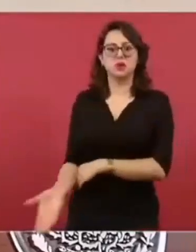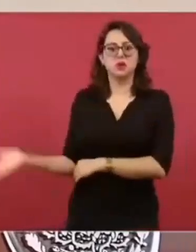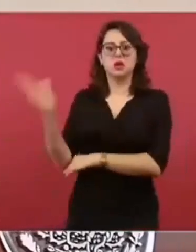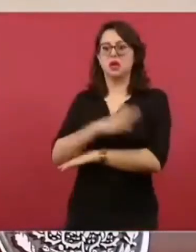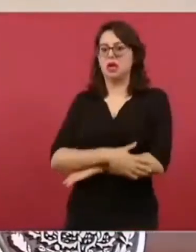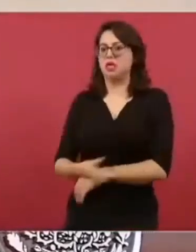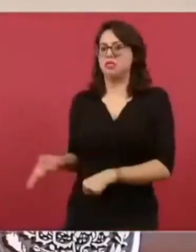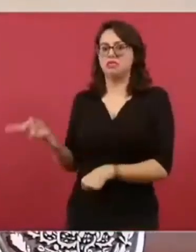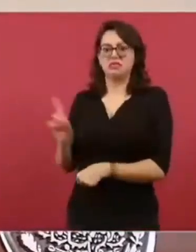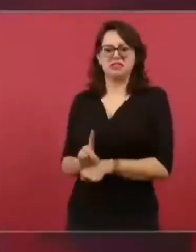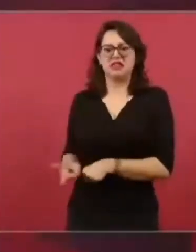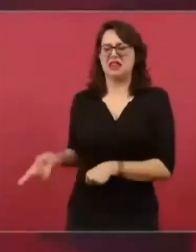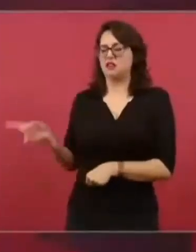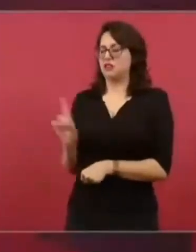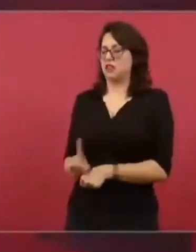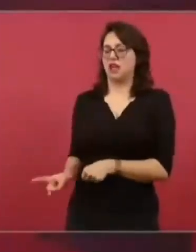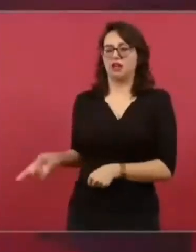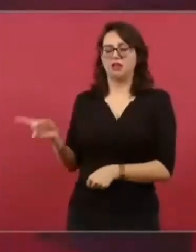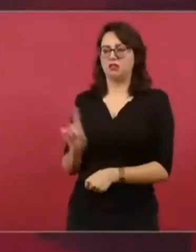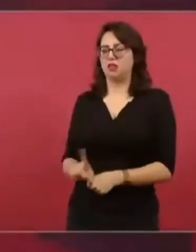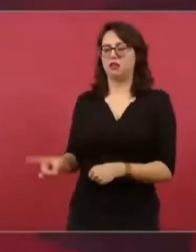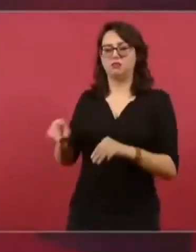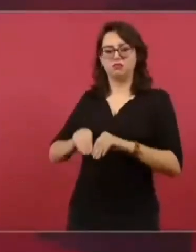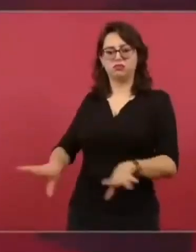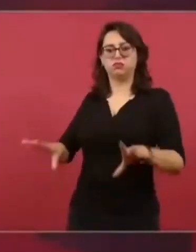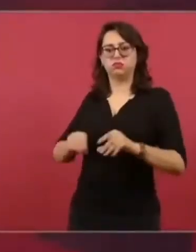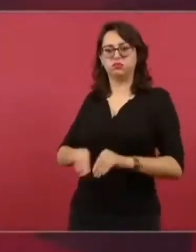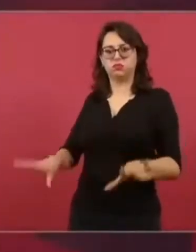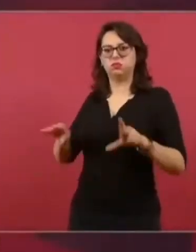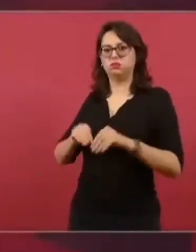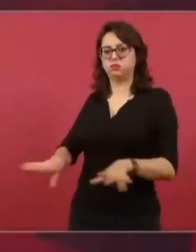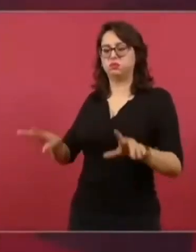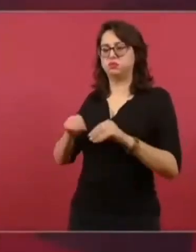a toda.